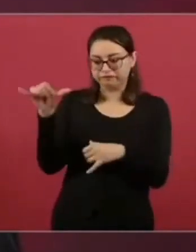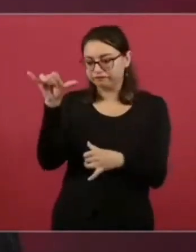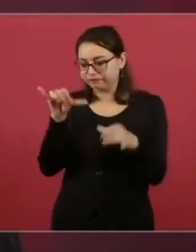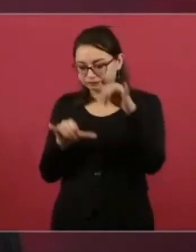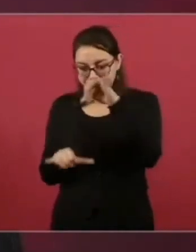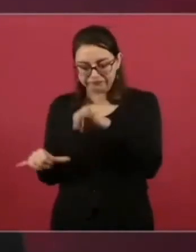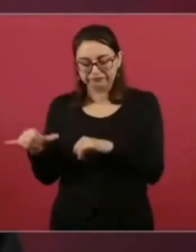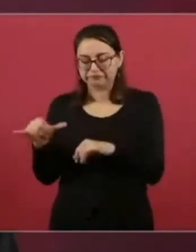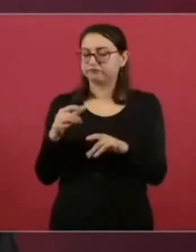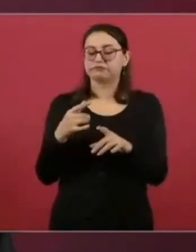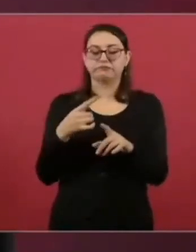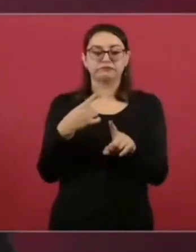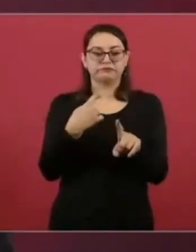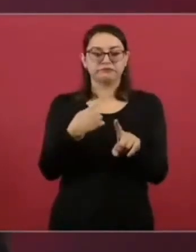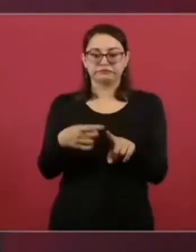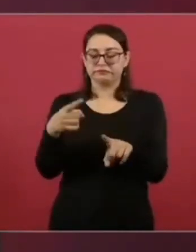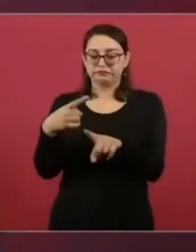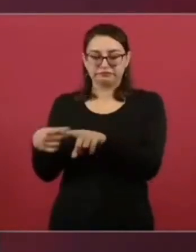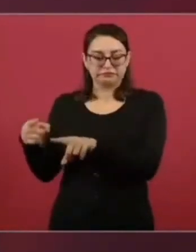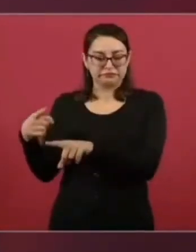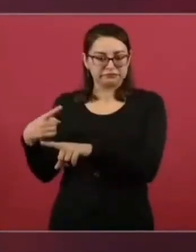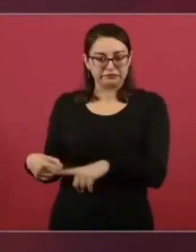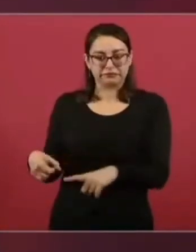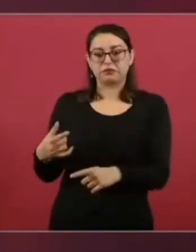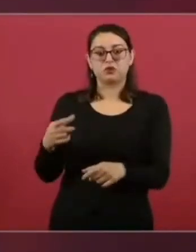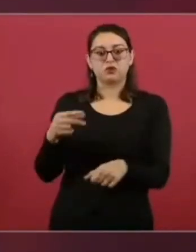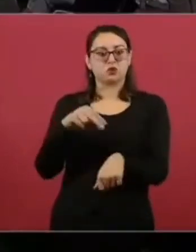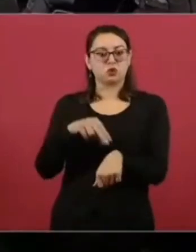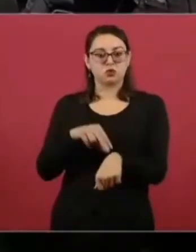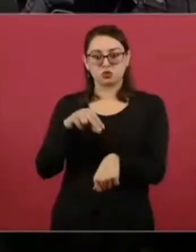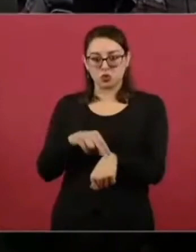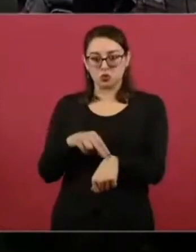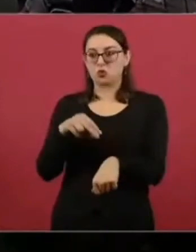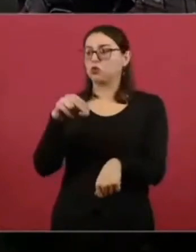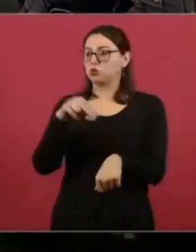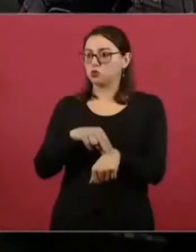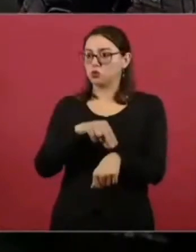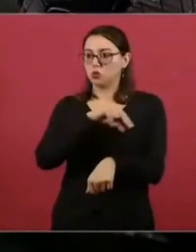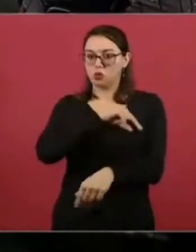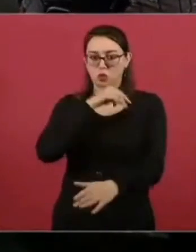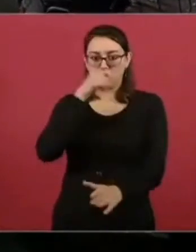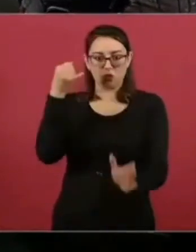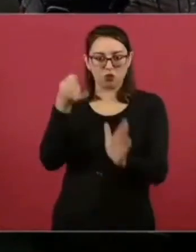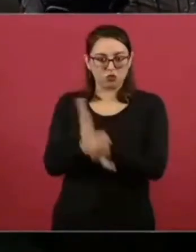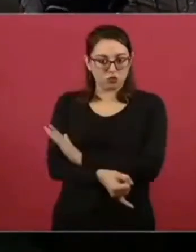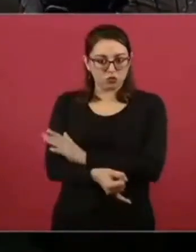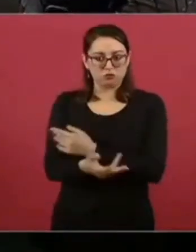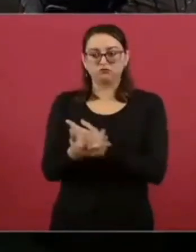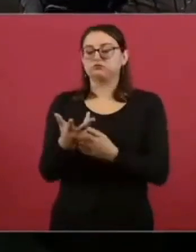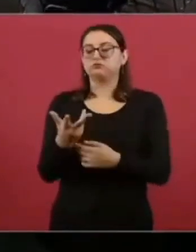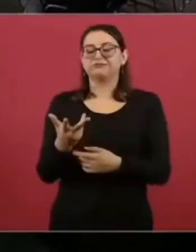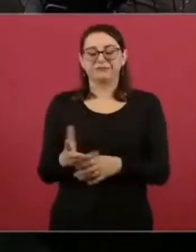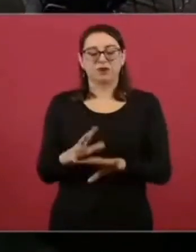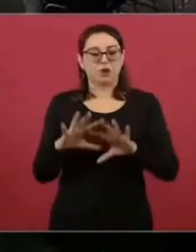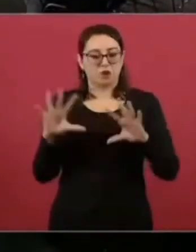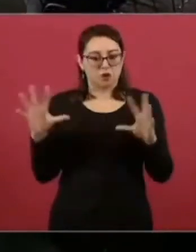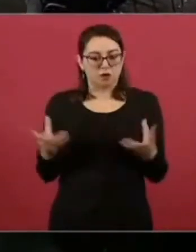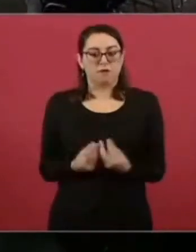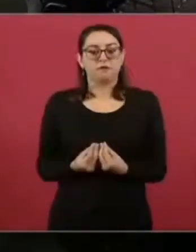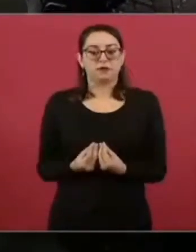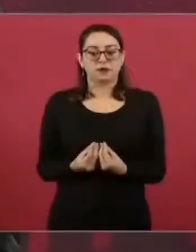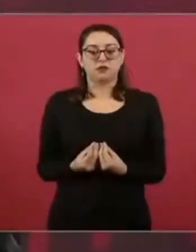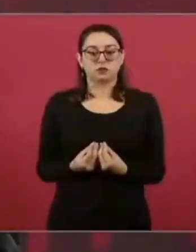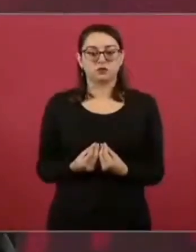con especialistas. Eso es lo que estamos construyendo